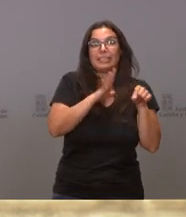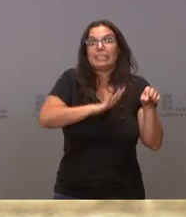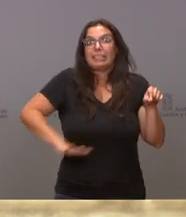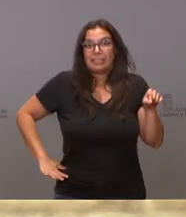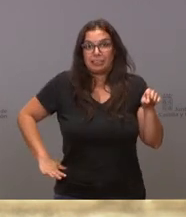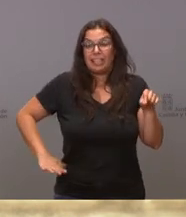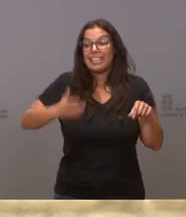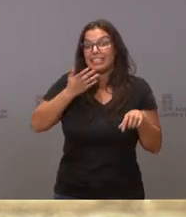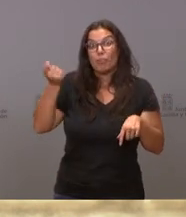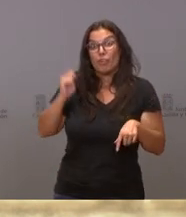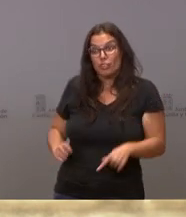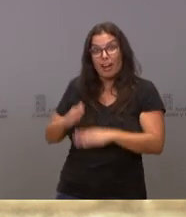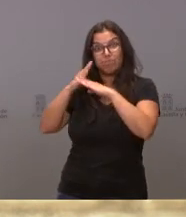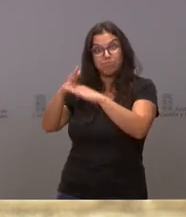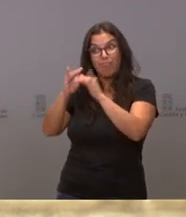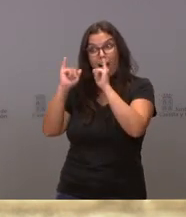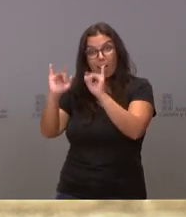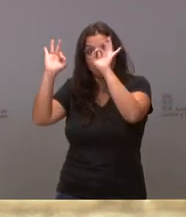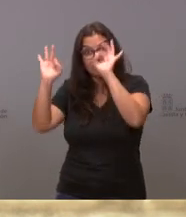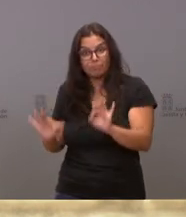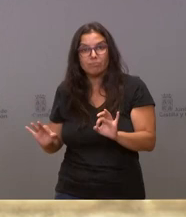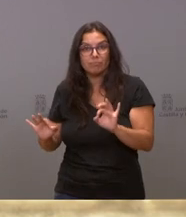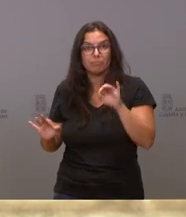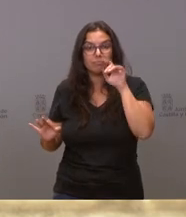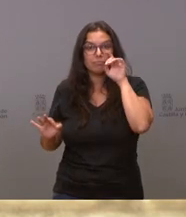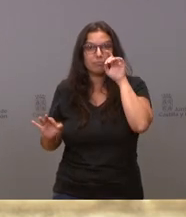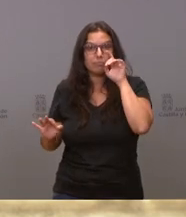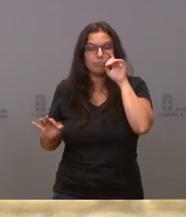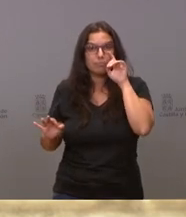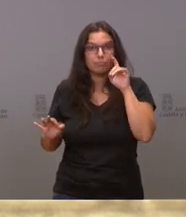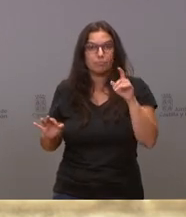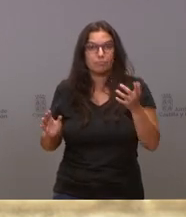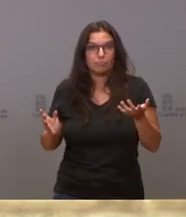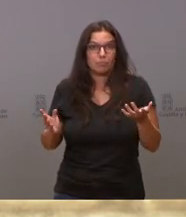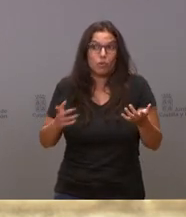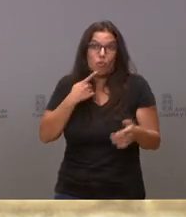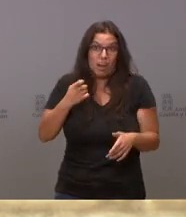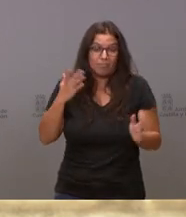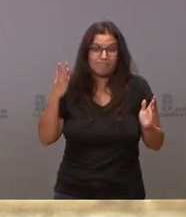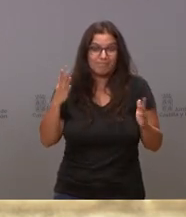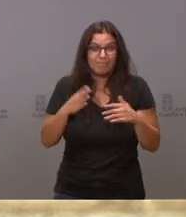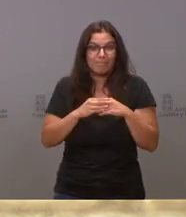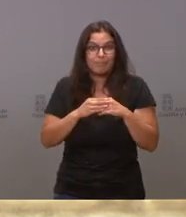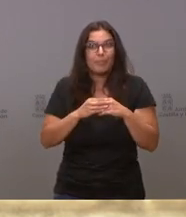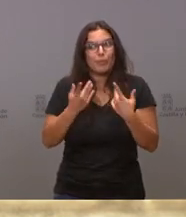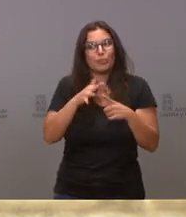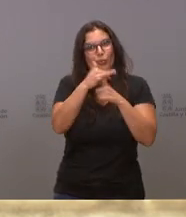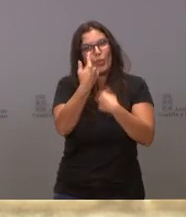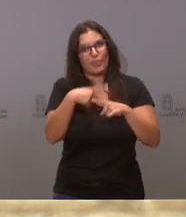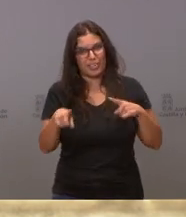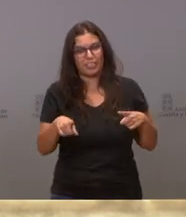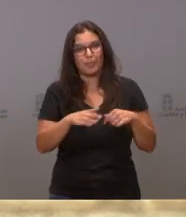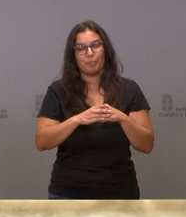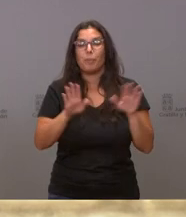tuviéramos los profesionales sanitarios como nos gustaría tener, las cosas serían de otra manera.